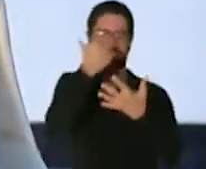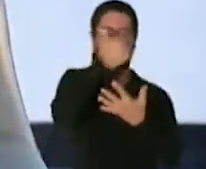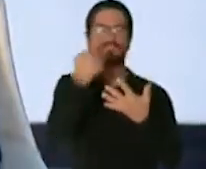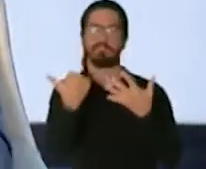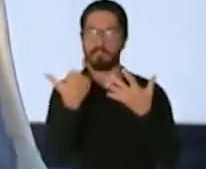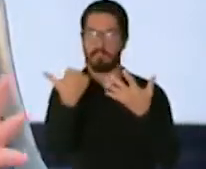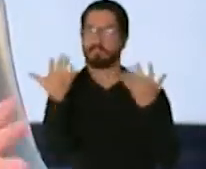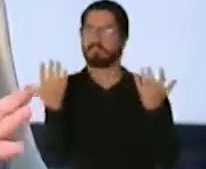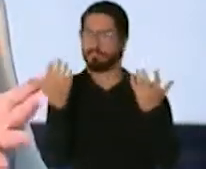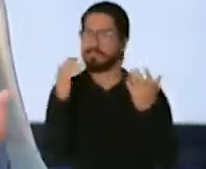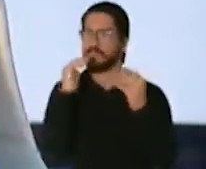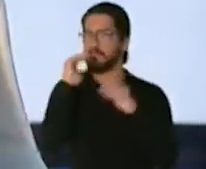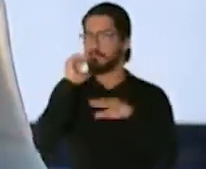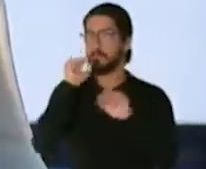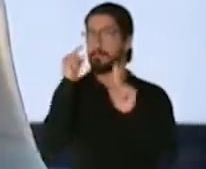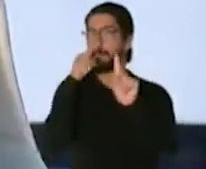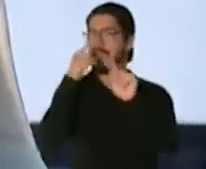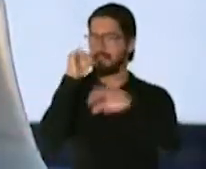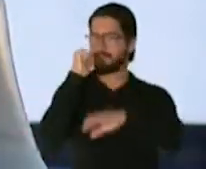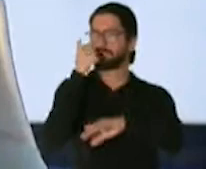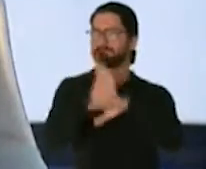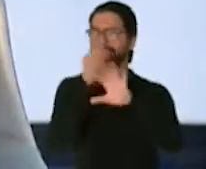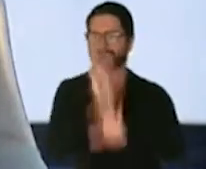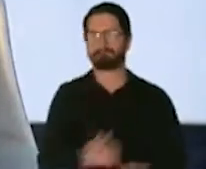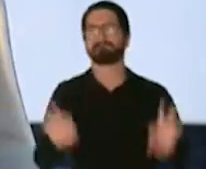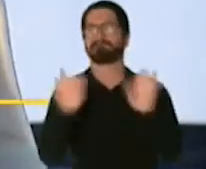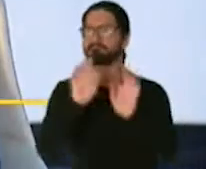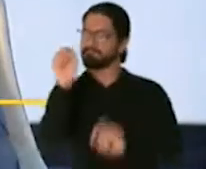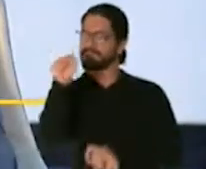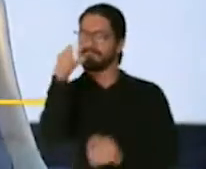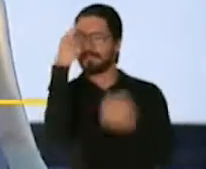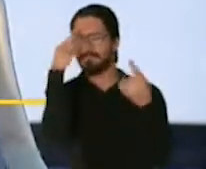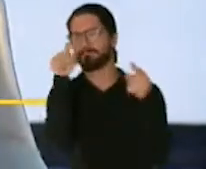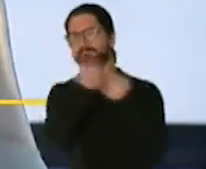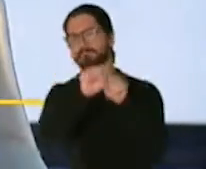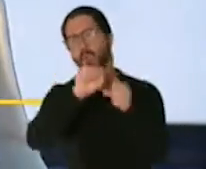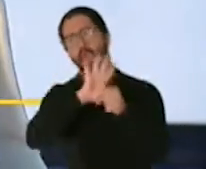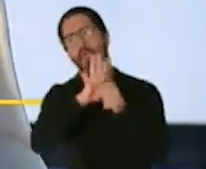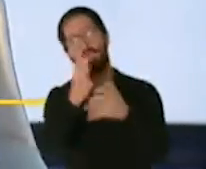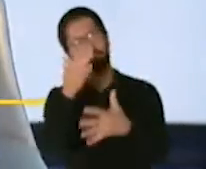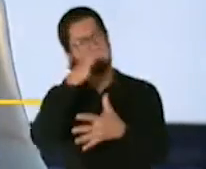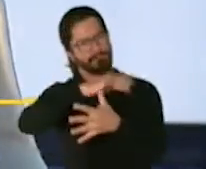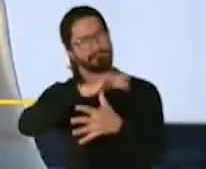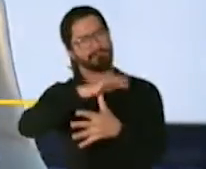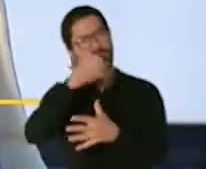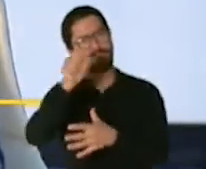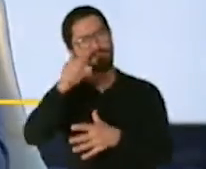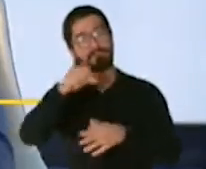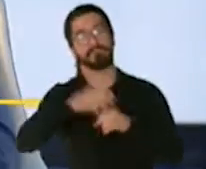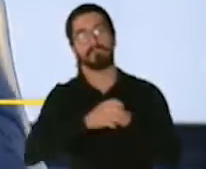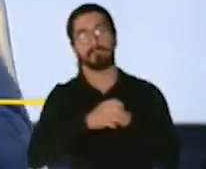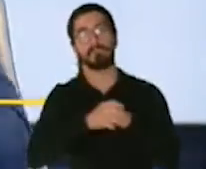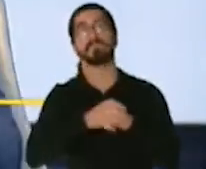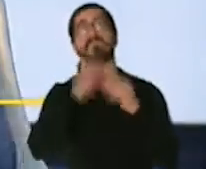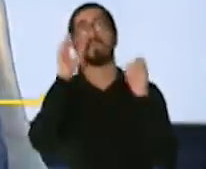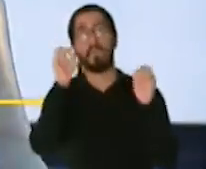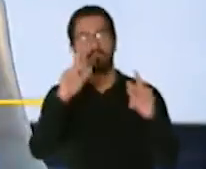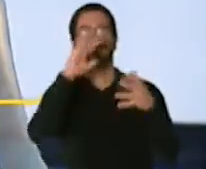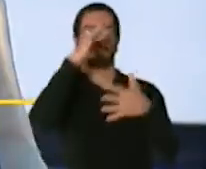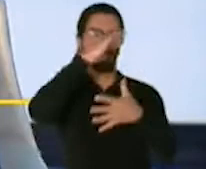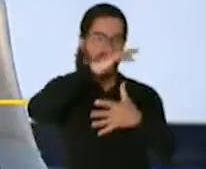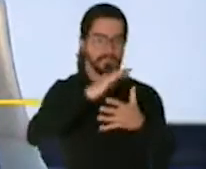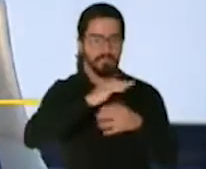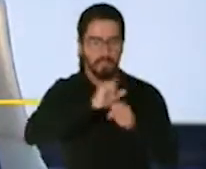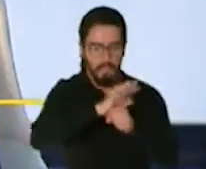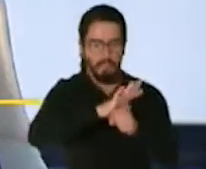metas ciertamente el COVID es una prioridad pero más allá del COVID que es el tema que todo el mundo